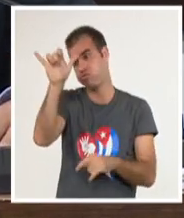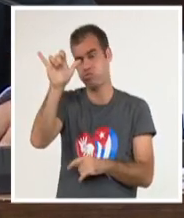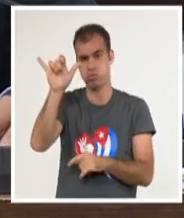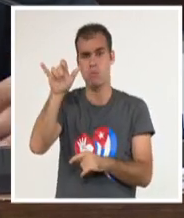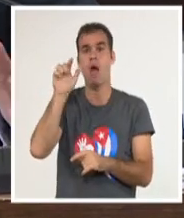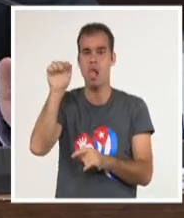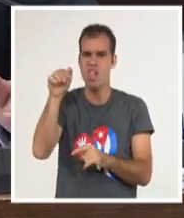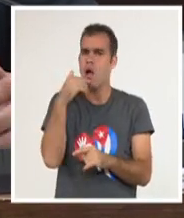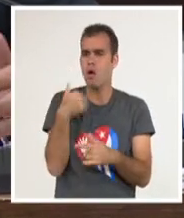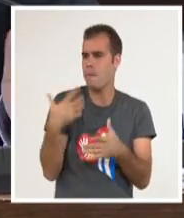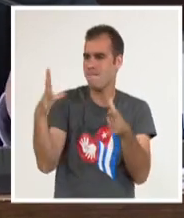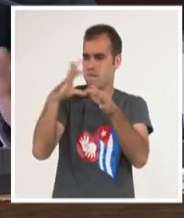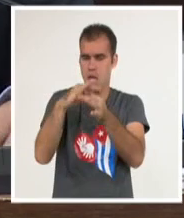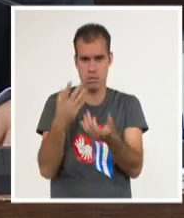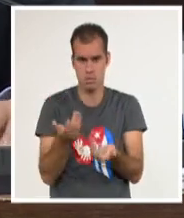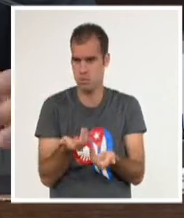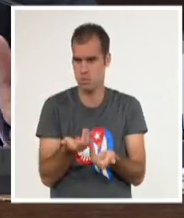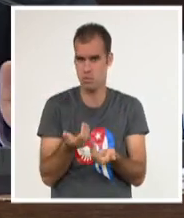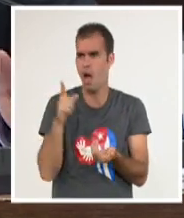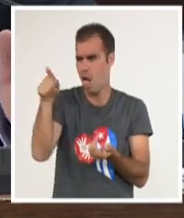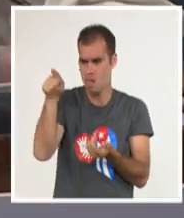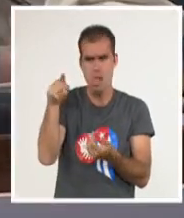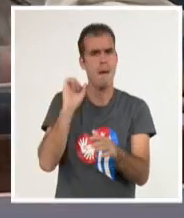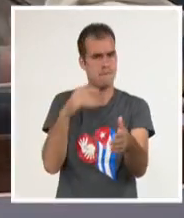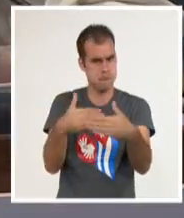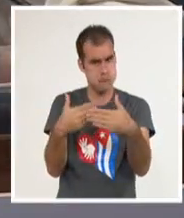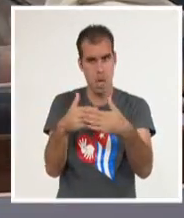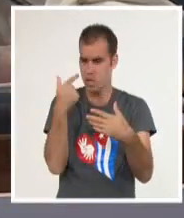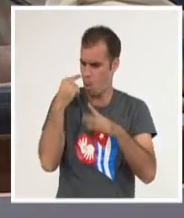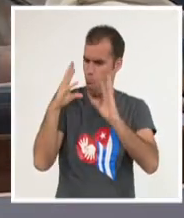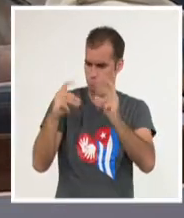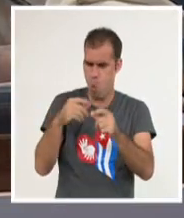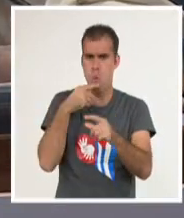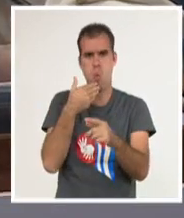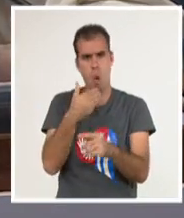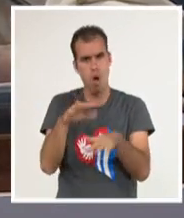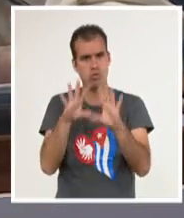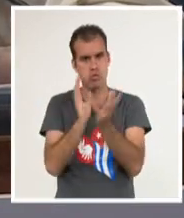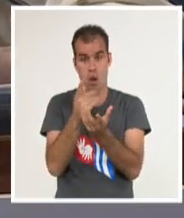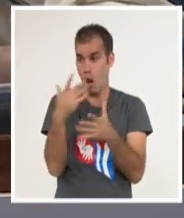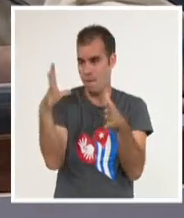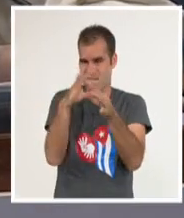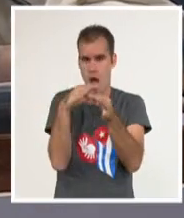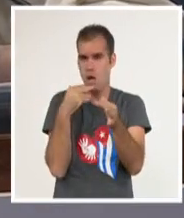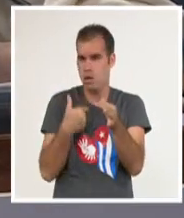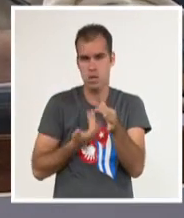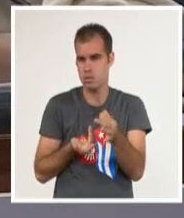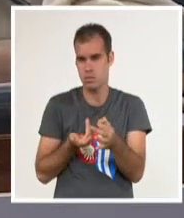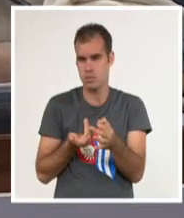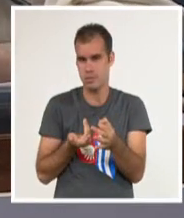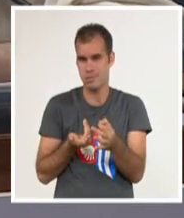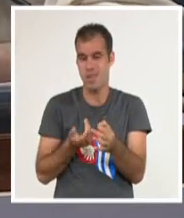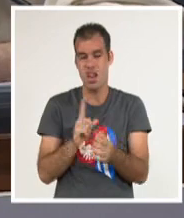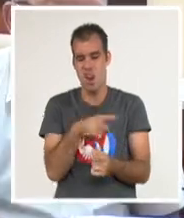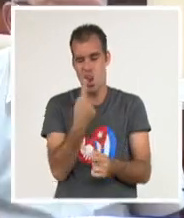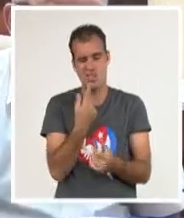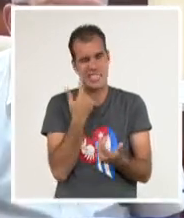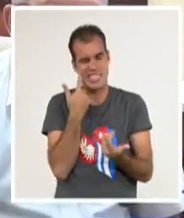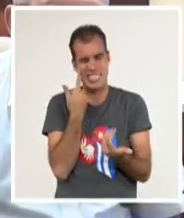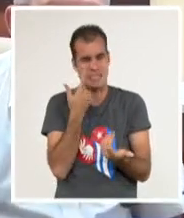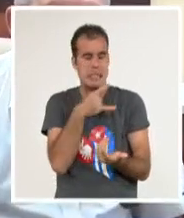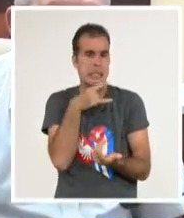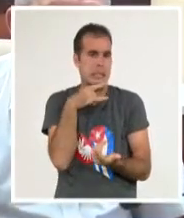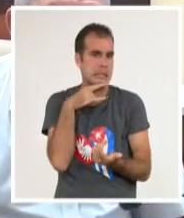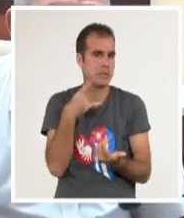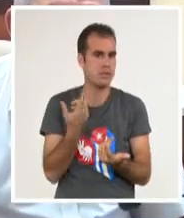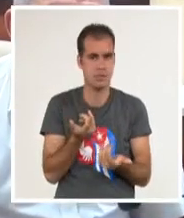que tienen establecidas empresas con resultados, etc. Pero eso todavía nos va lento. Hay cosas en camino, pero tenemos